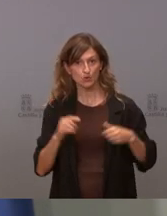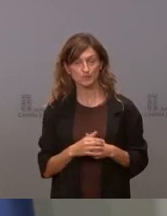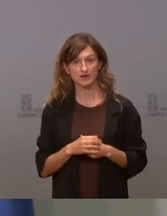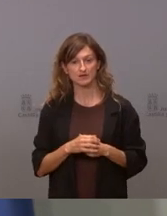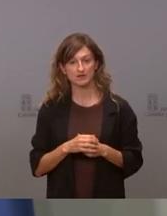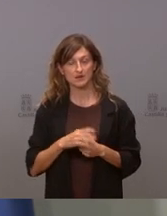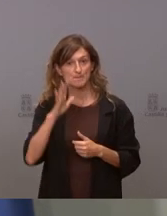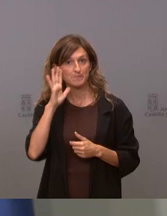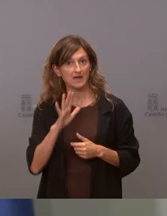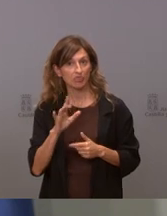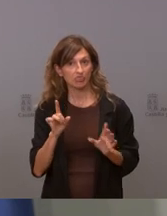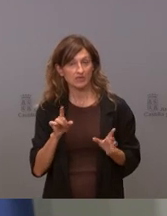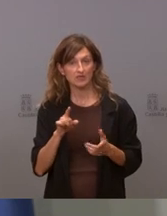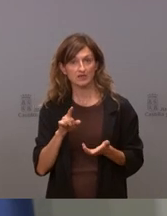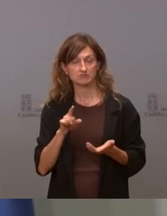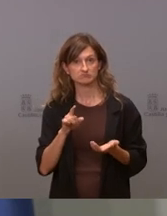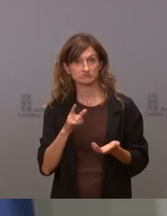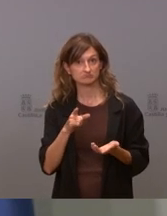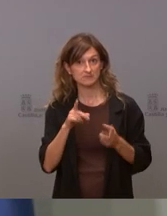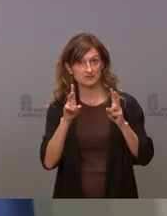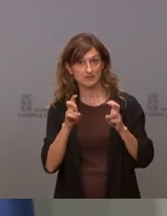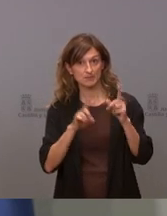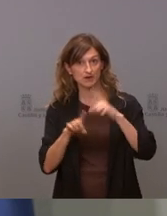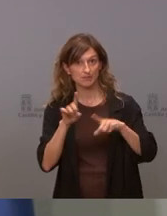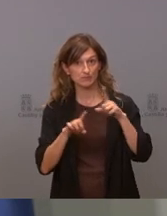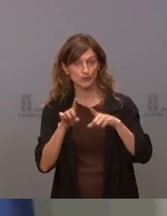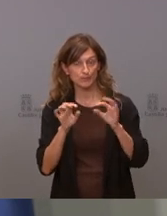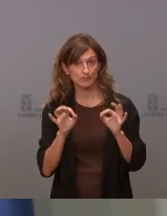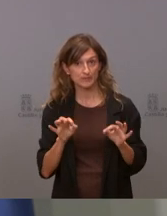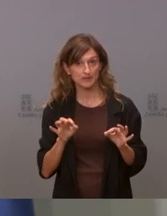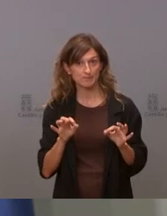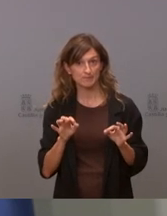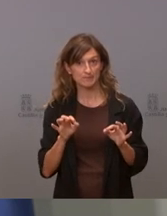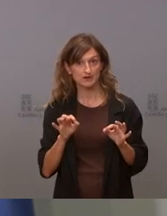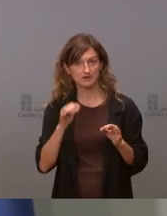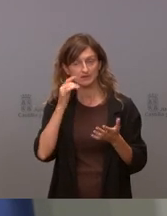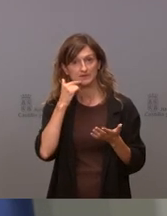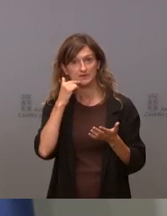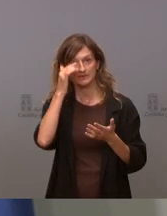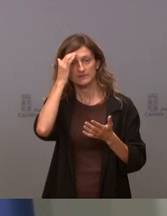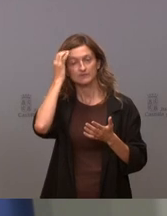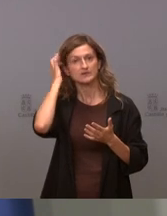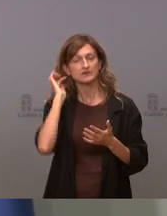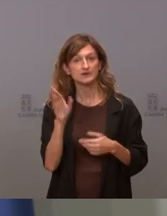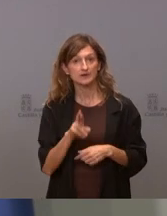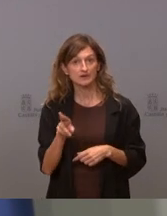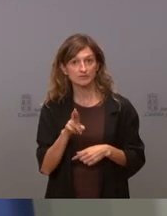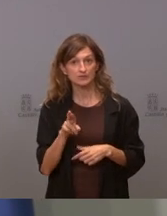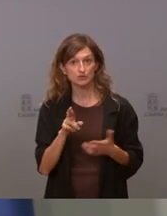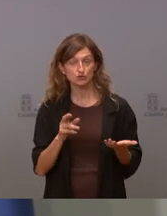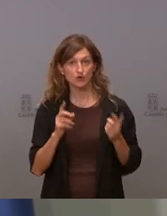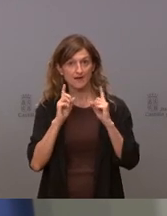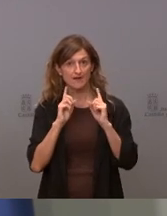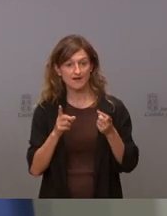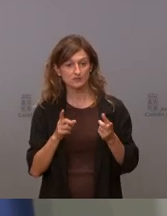parece que el problema sea lo que pagamos a nuestras facultades digo insisto en estos